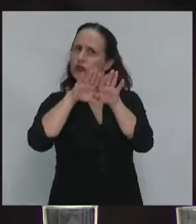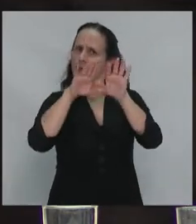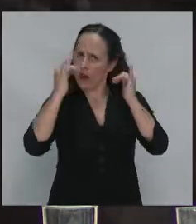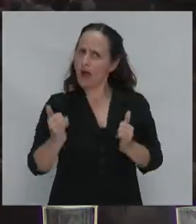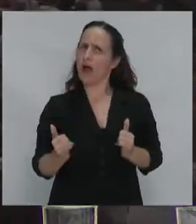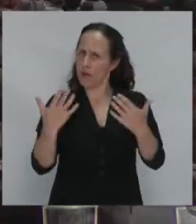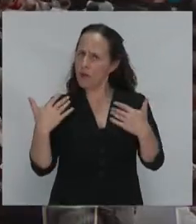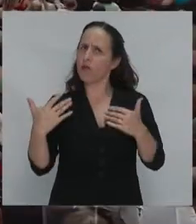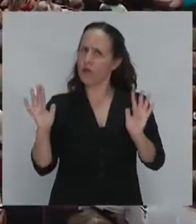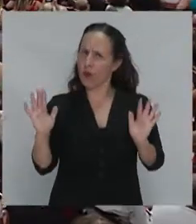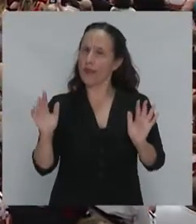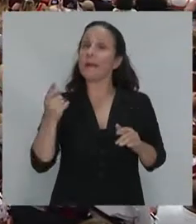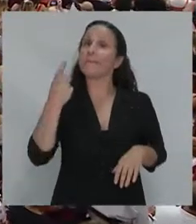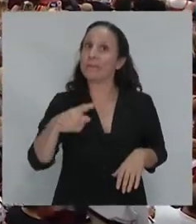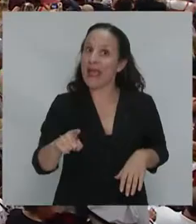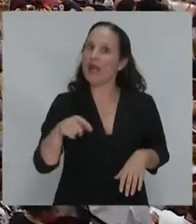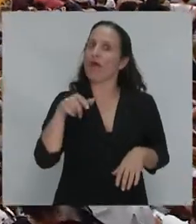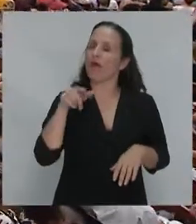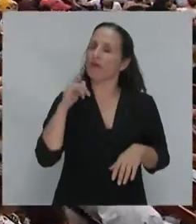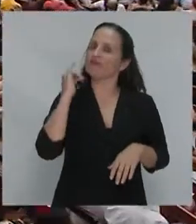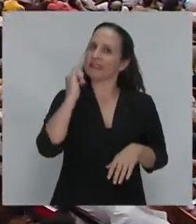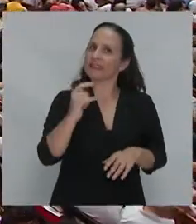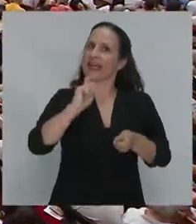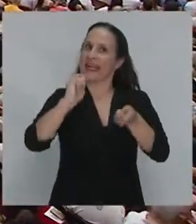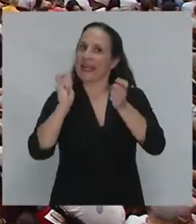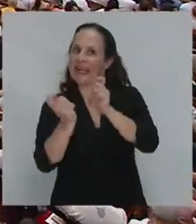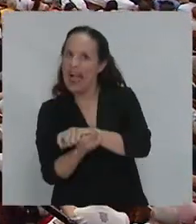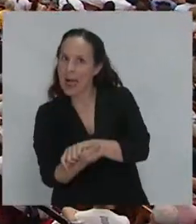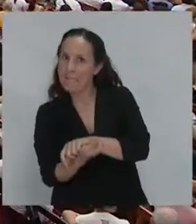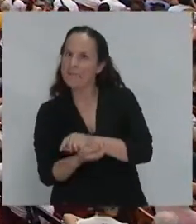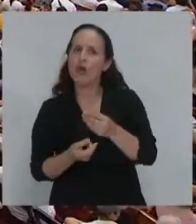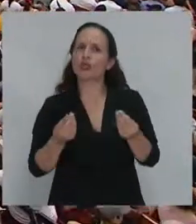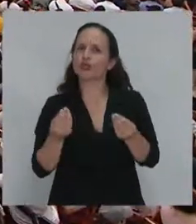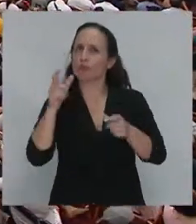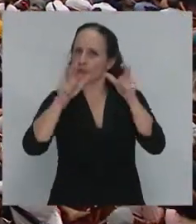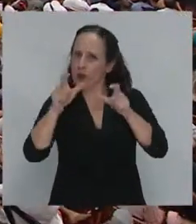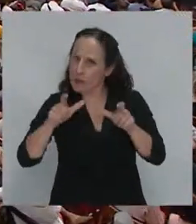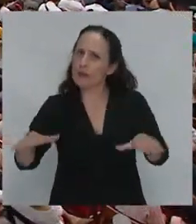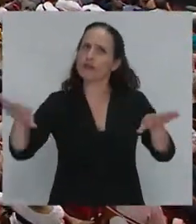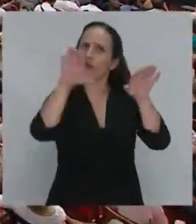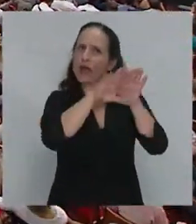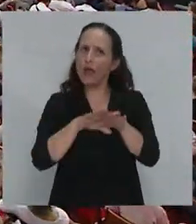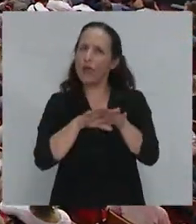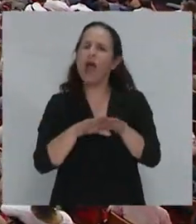decimos que esos cambios que se hayan logrado para ser un mundo de iguales es totalmente